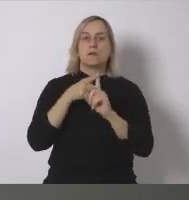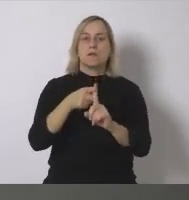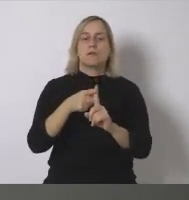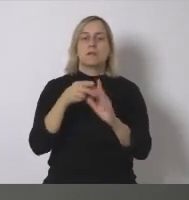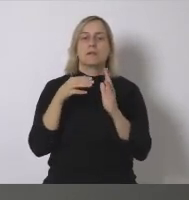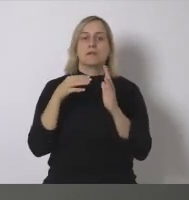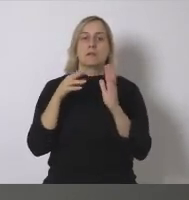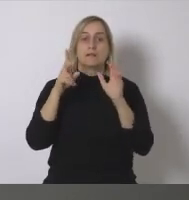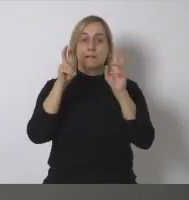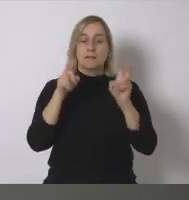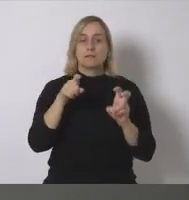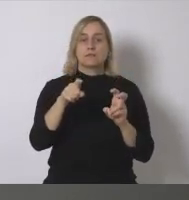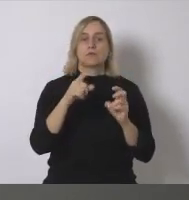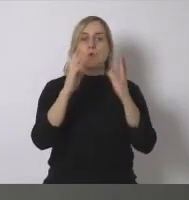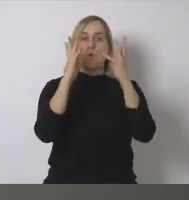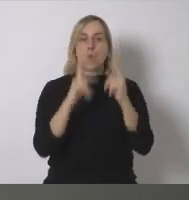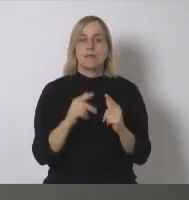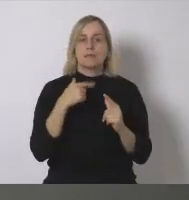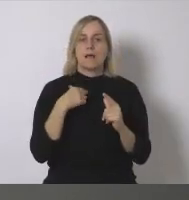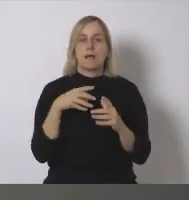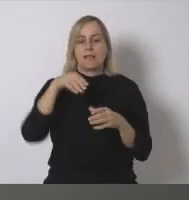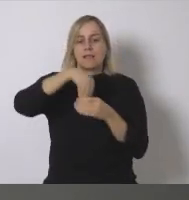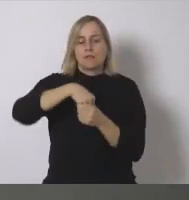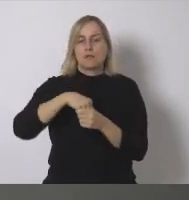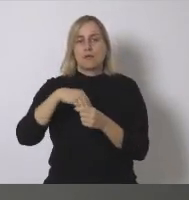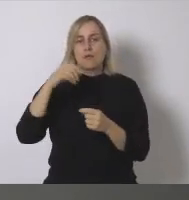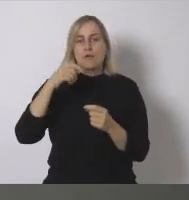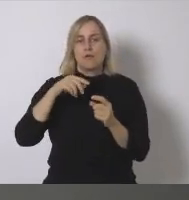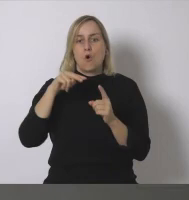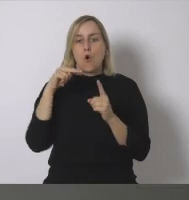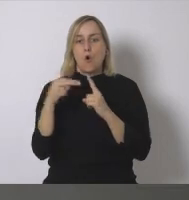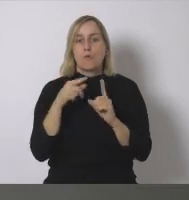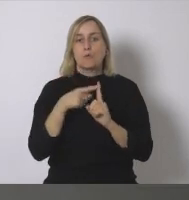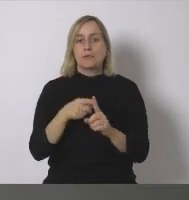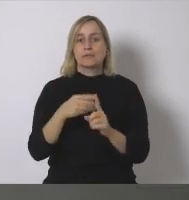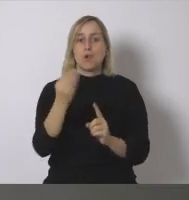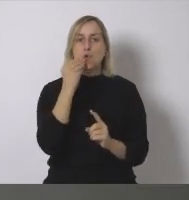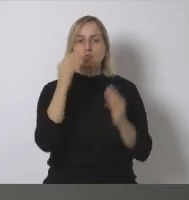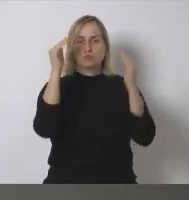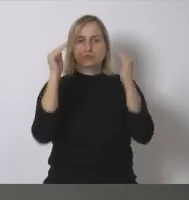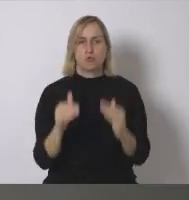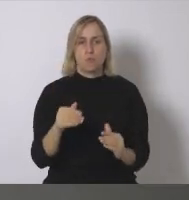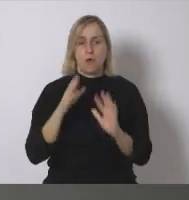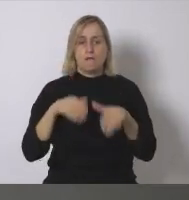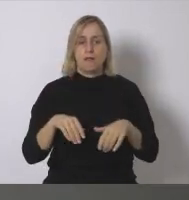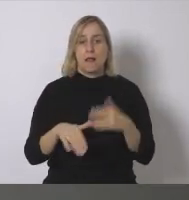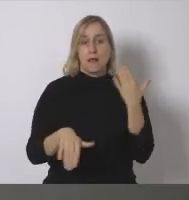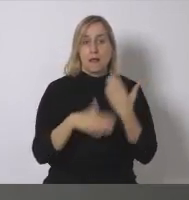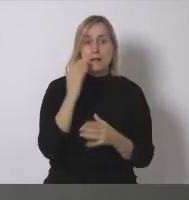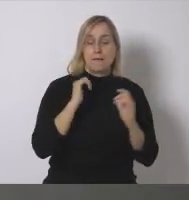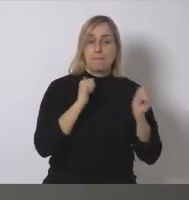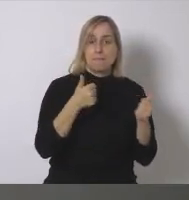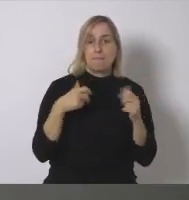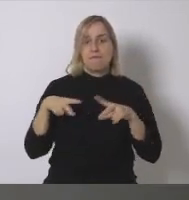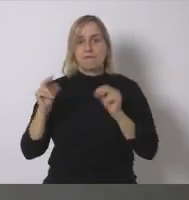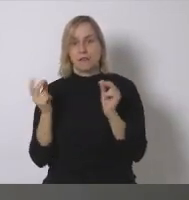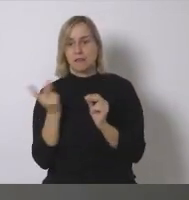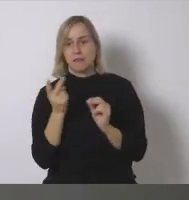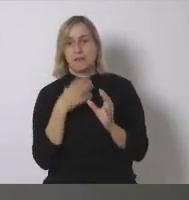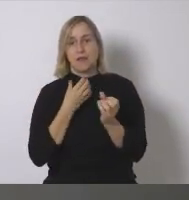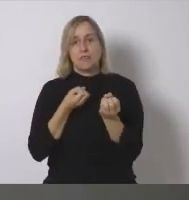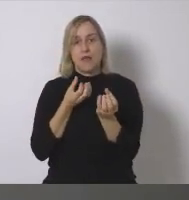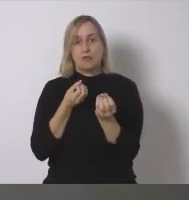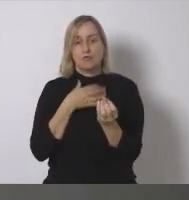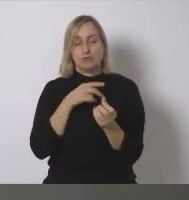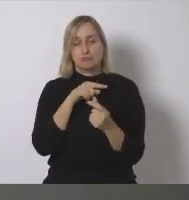organización tienen en cuenta intínsecamente e implícitamente unos objetivos de reducción de consumo a nivel final y primario es decir estos datos que os he mostrado